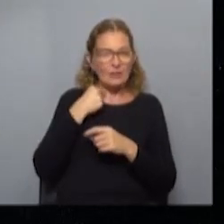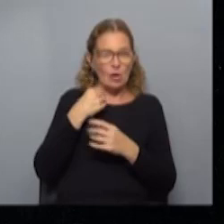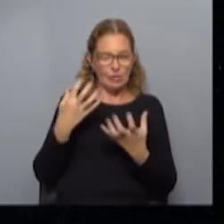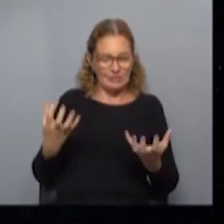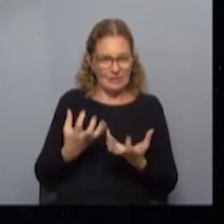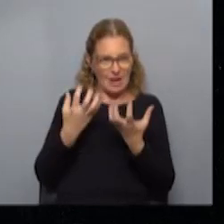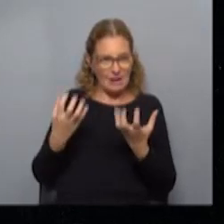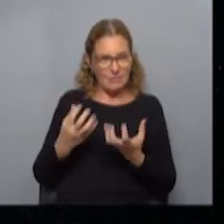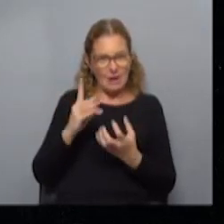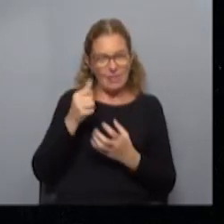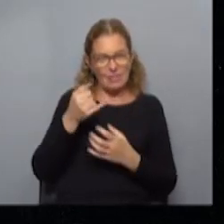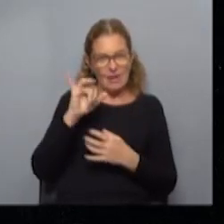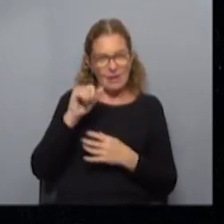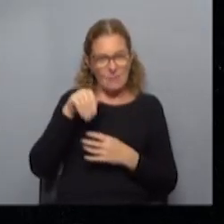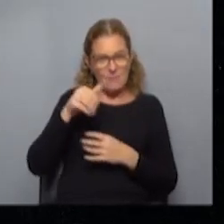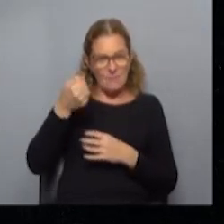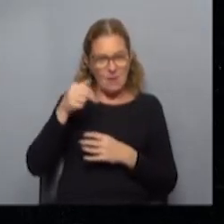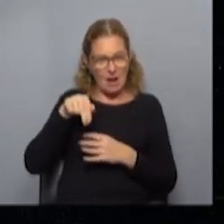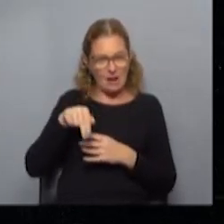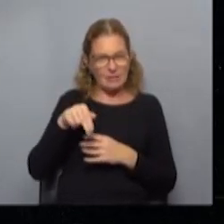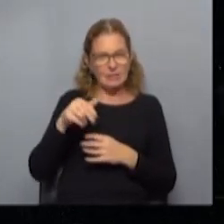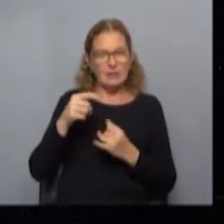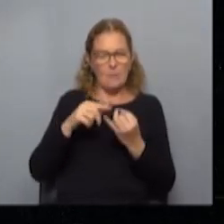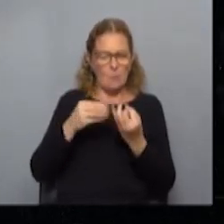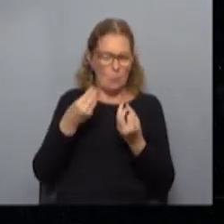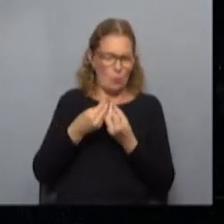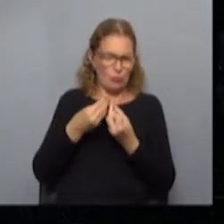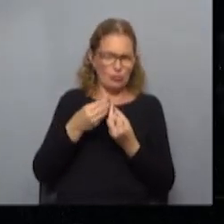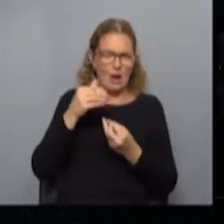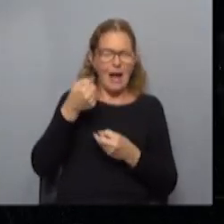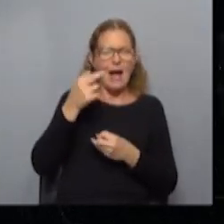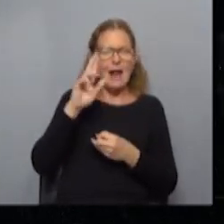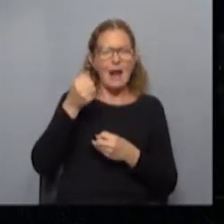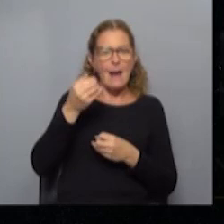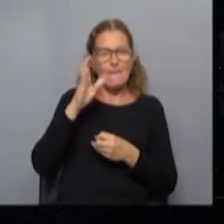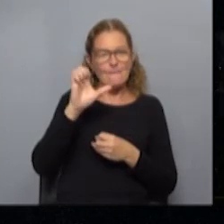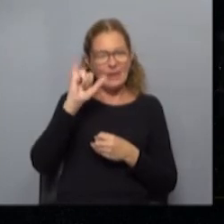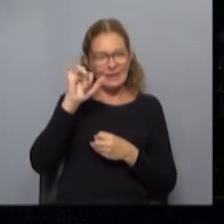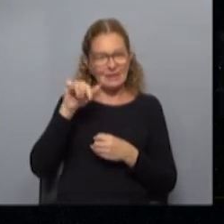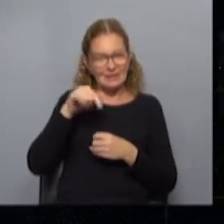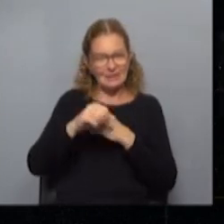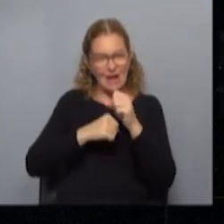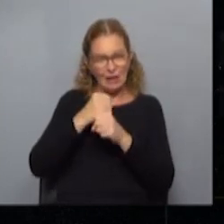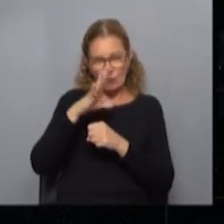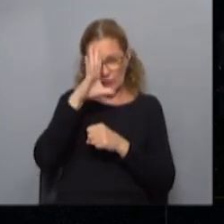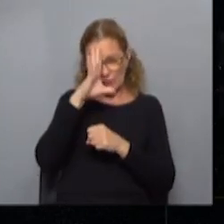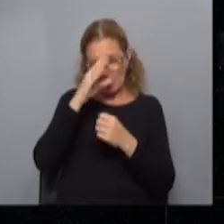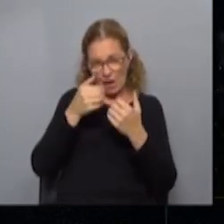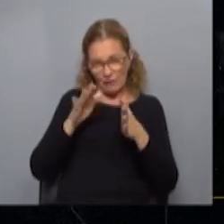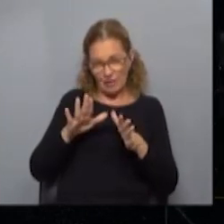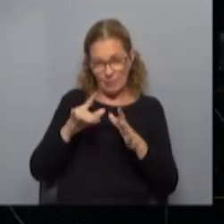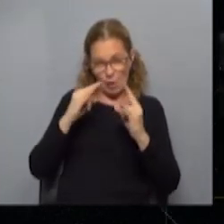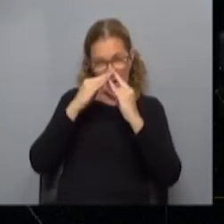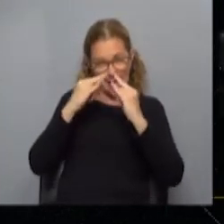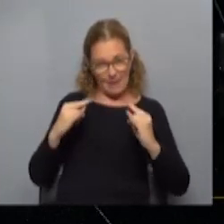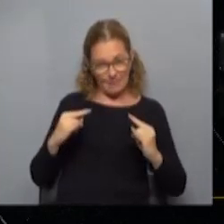del Daimán, excelente ocupación en termos de Arapey. Nosotros en este año, en febrero de este año, abrimos el camping